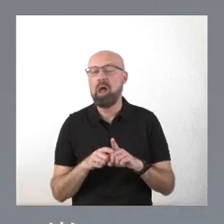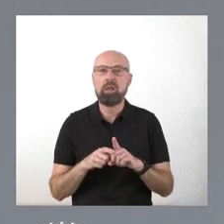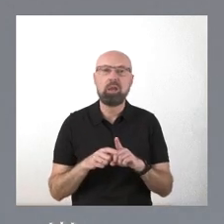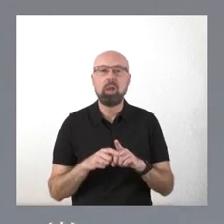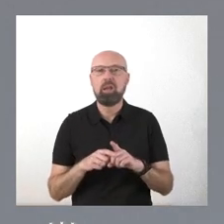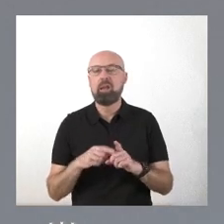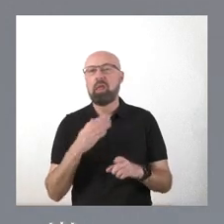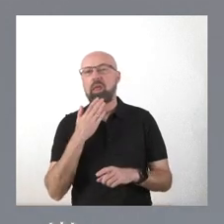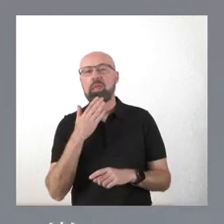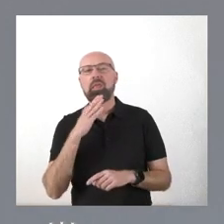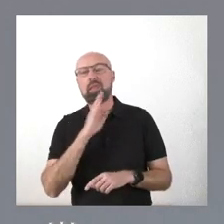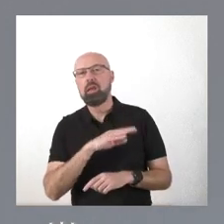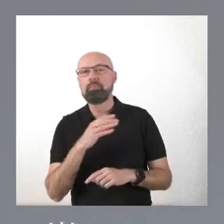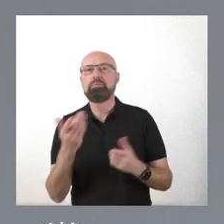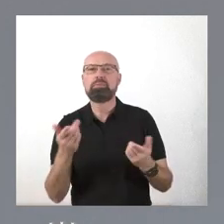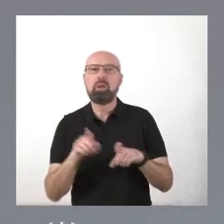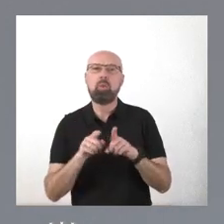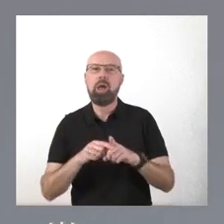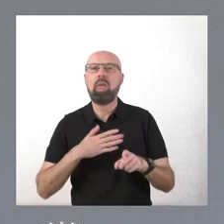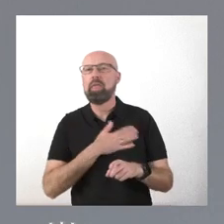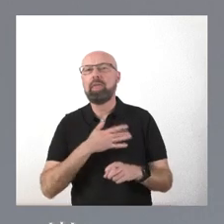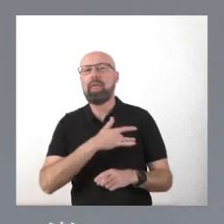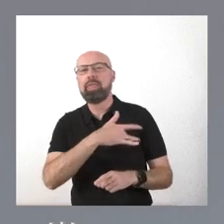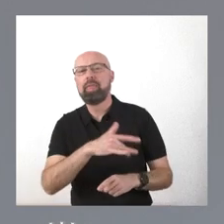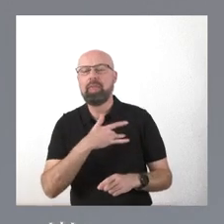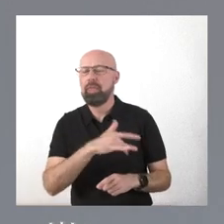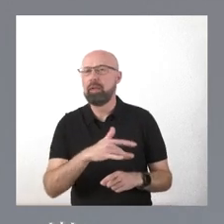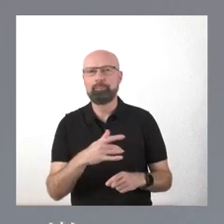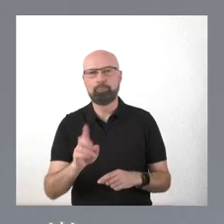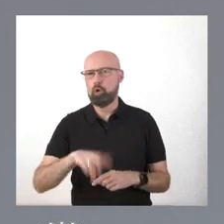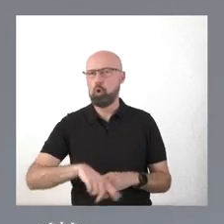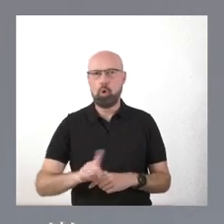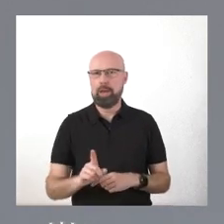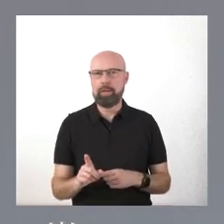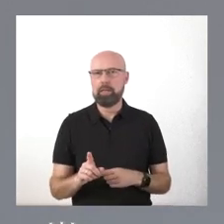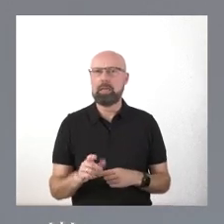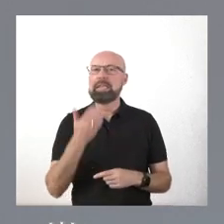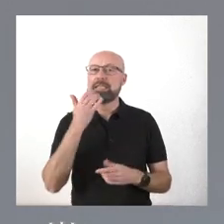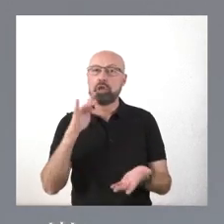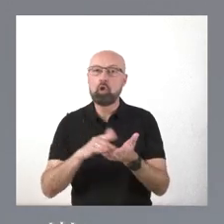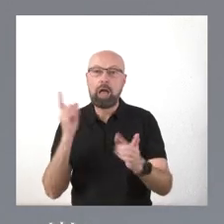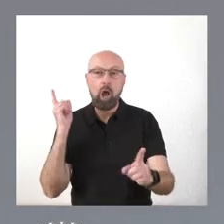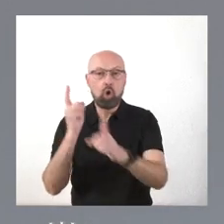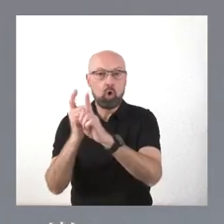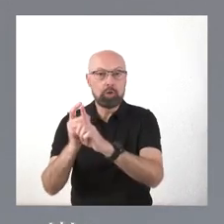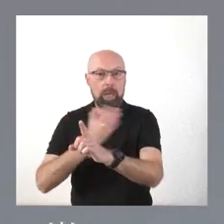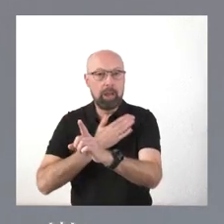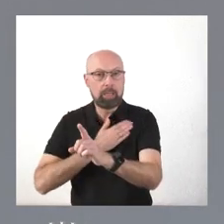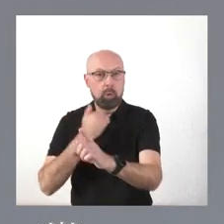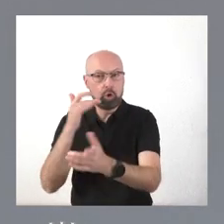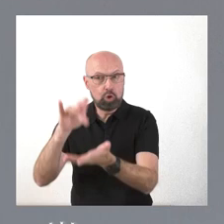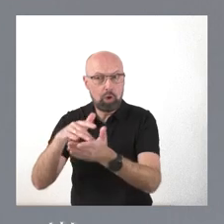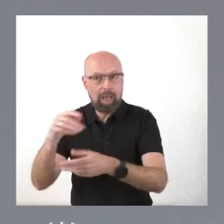benigno a la hora de establecer sanciones si se han producido atentados contra el patrimonio de la comunidad.